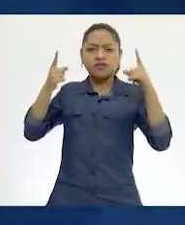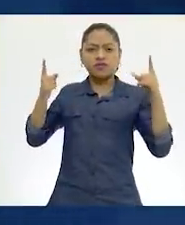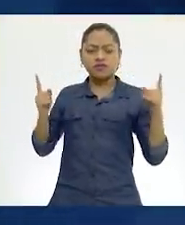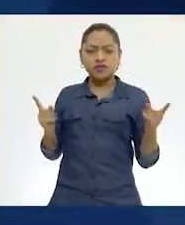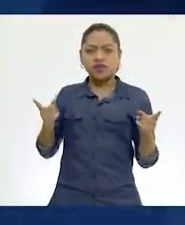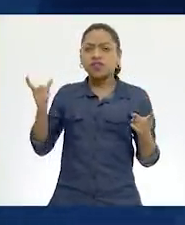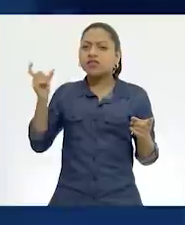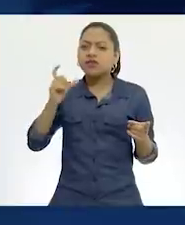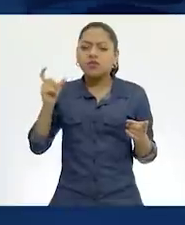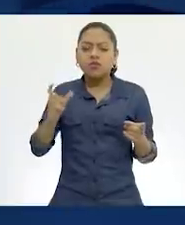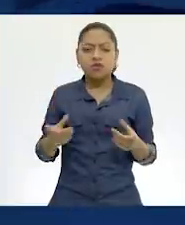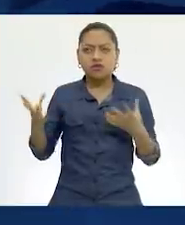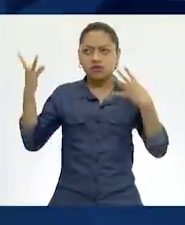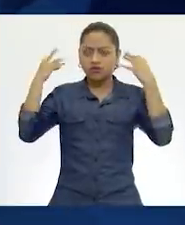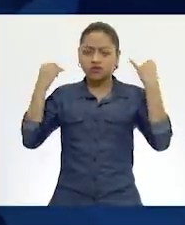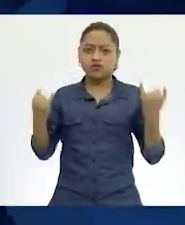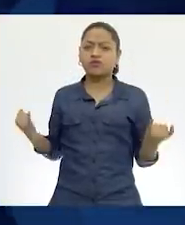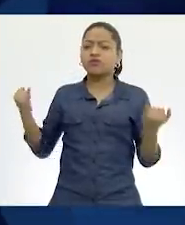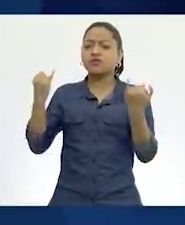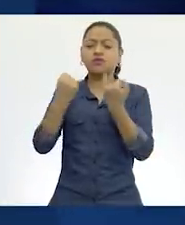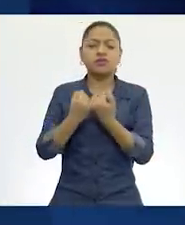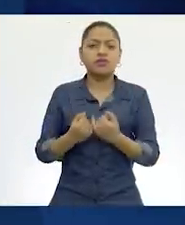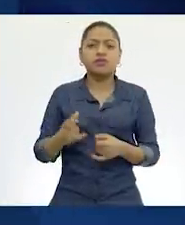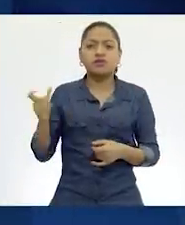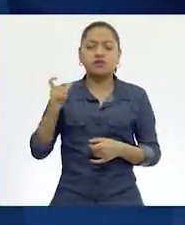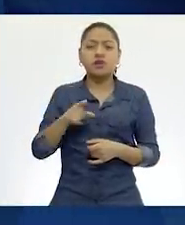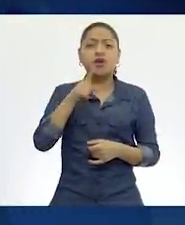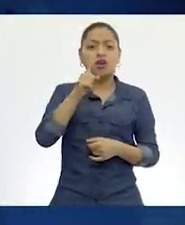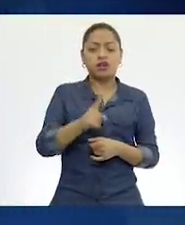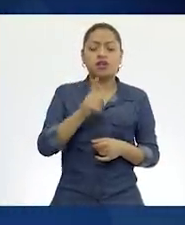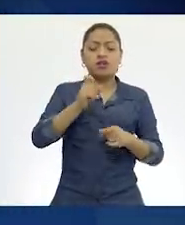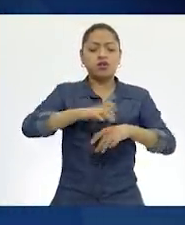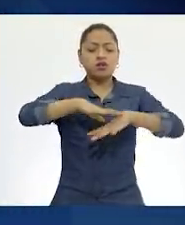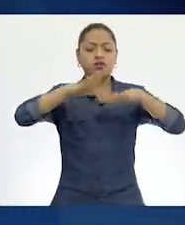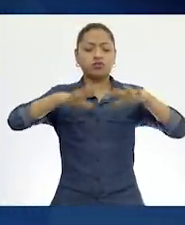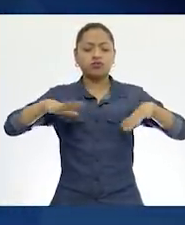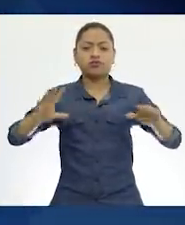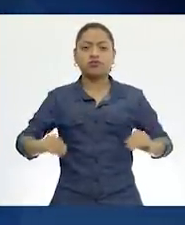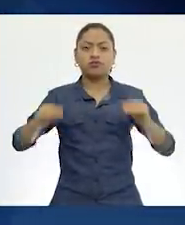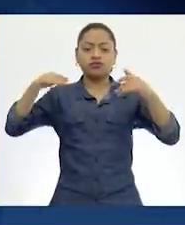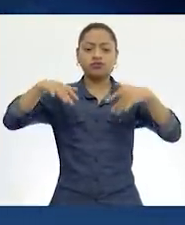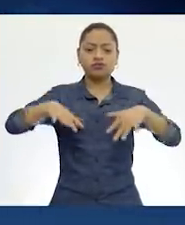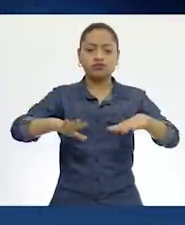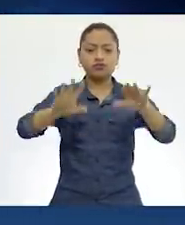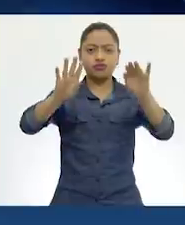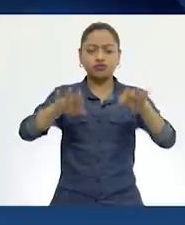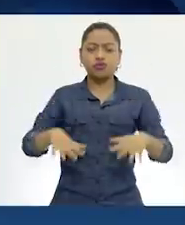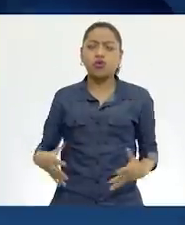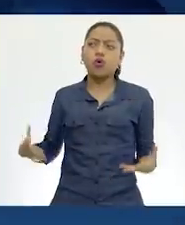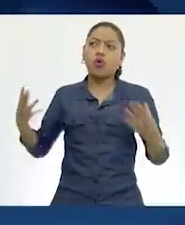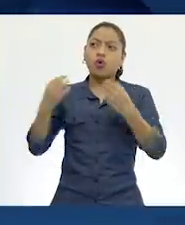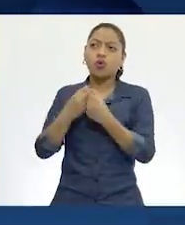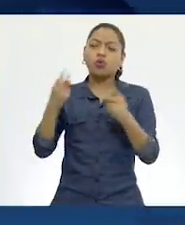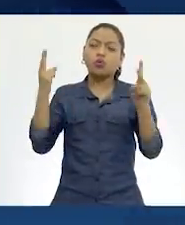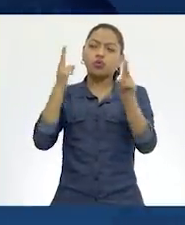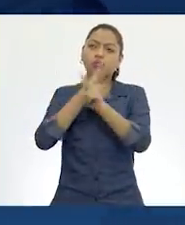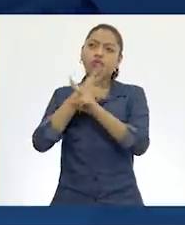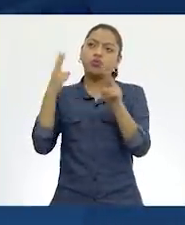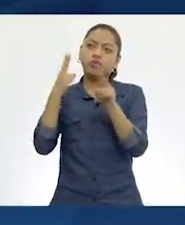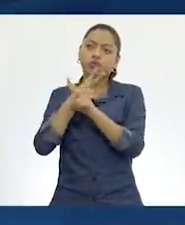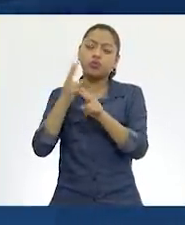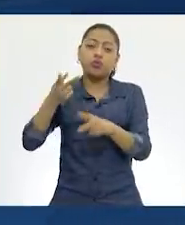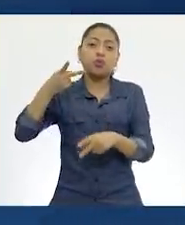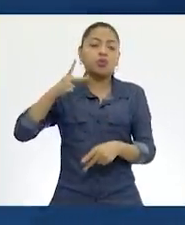cuándo es igual? En medio de su ir y de su llegar, yo canto con el viento, pero escucho al mar.